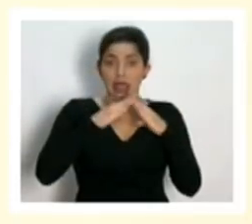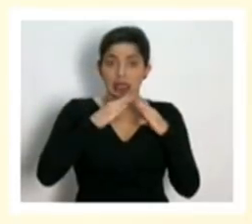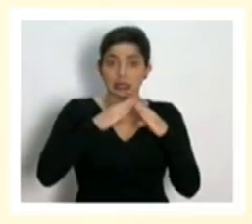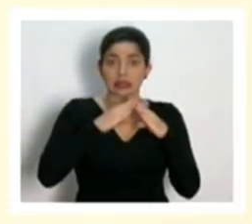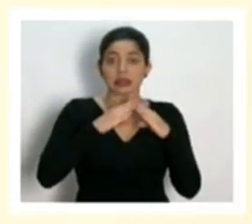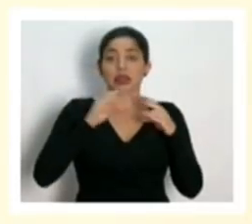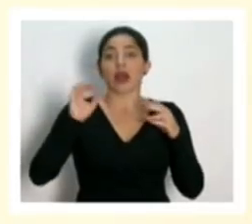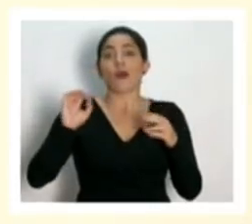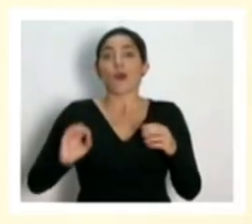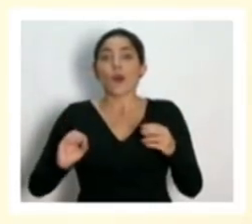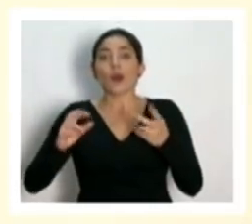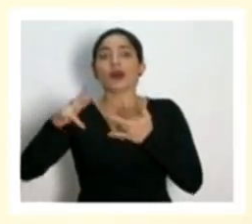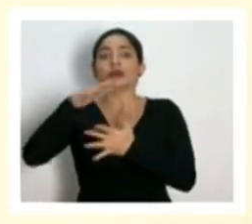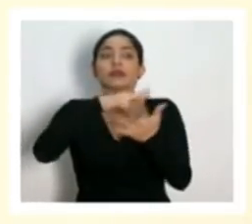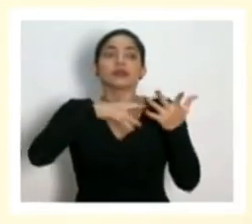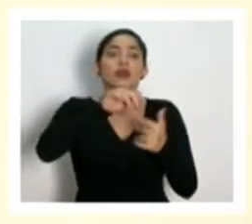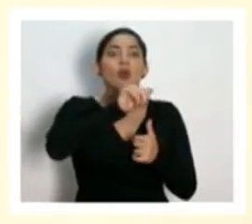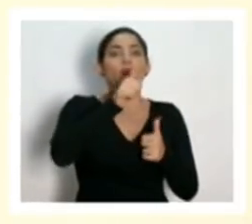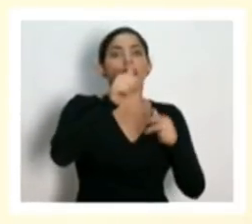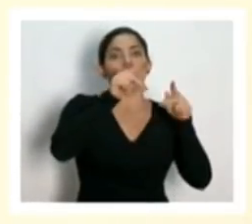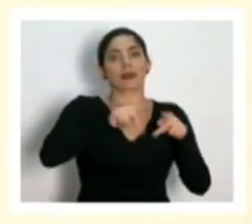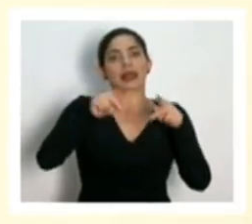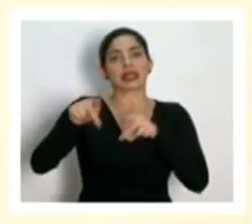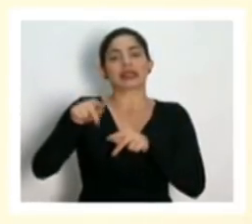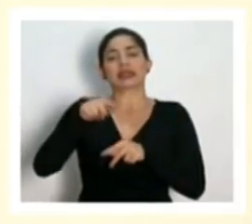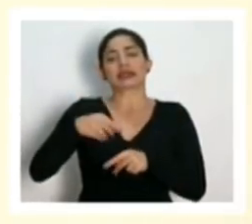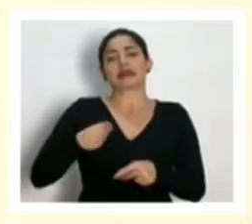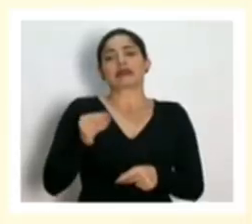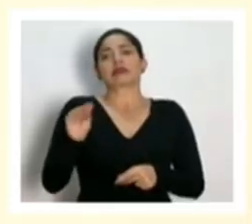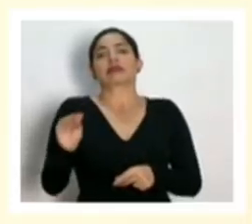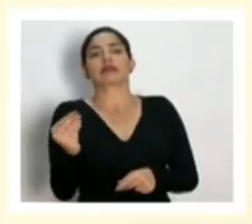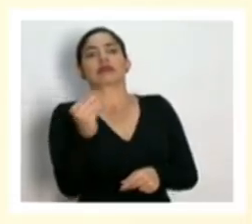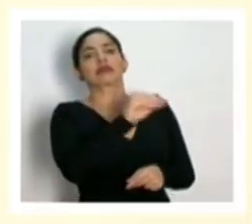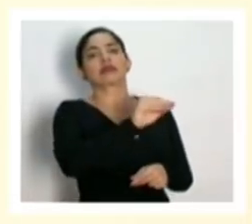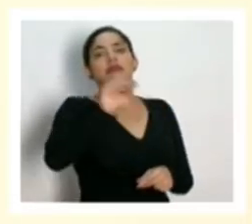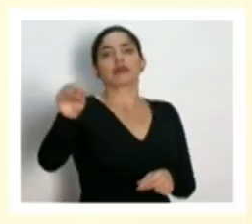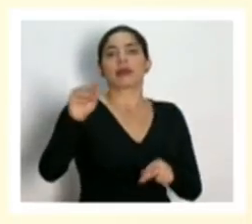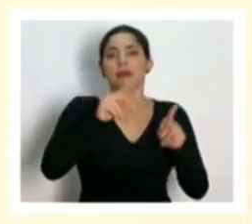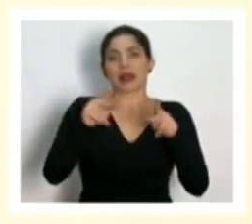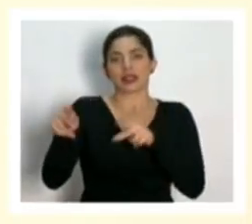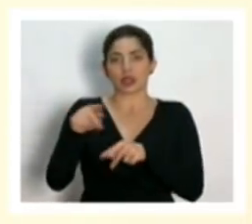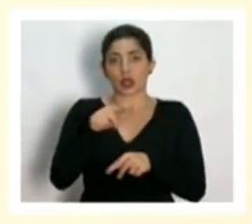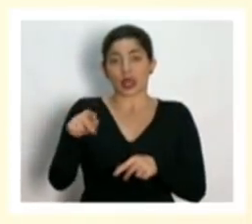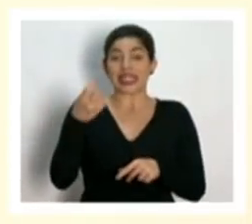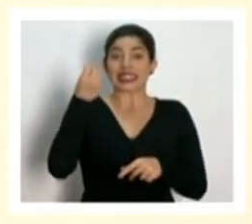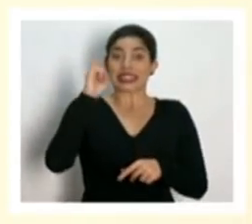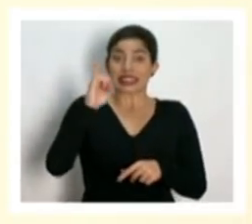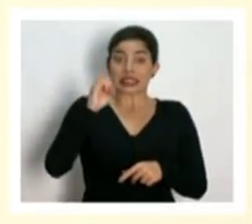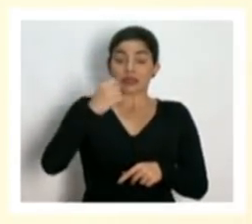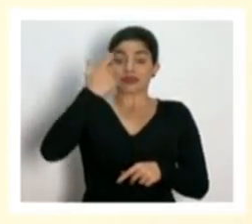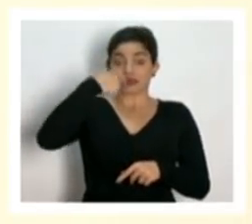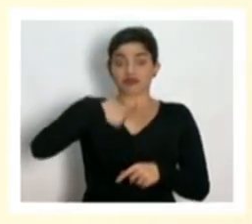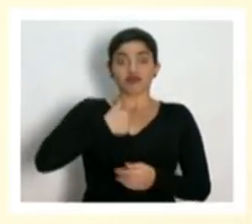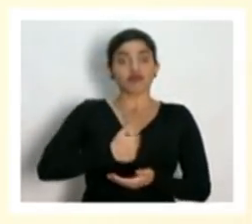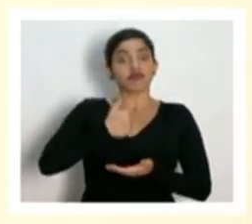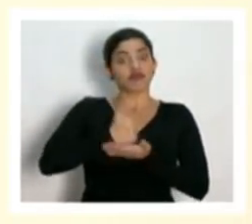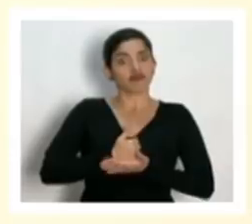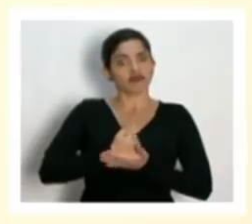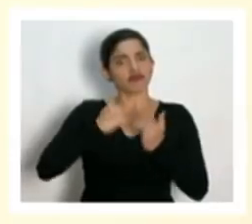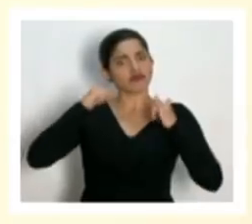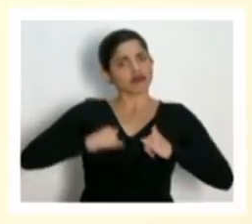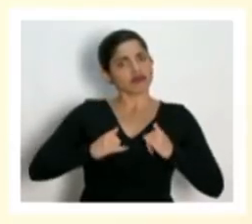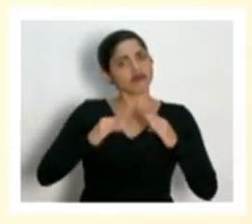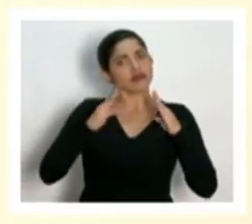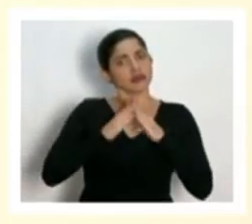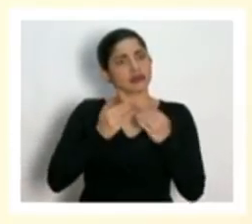interactúe con otras personas, porque esto es un contagio de persona a persona. En la medida que nos mantengamos en la casa, aislados,